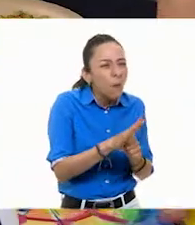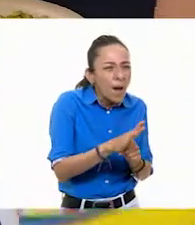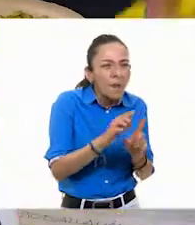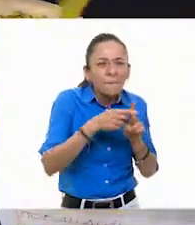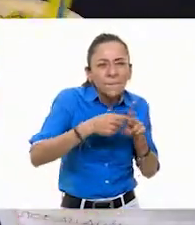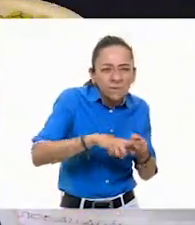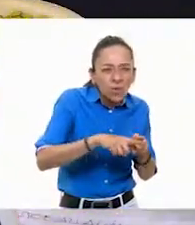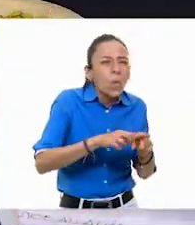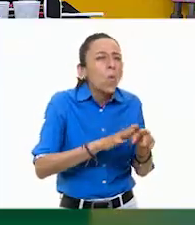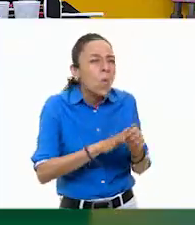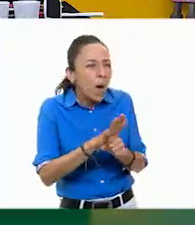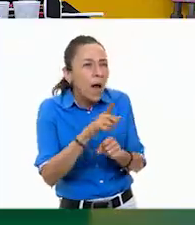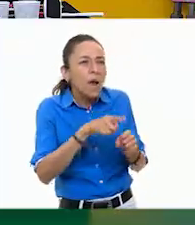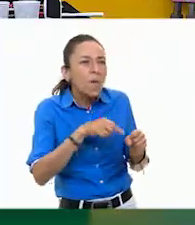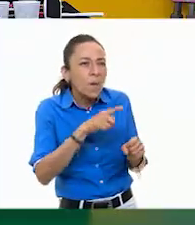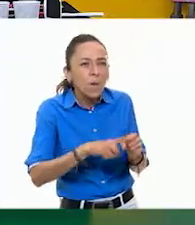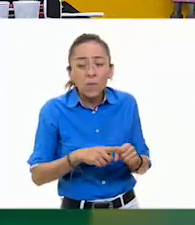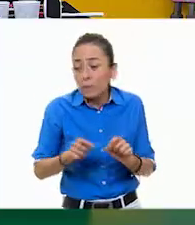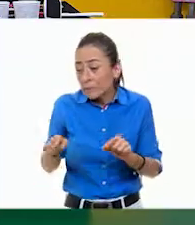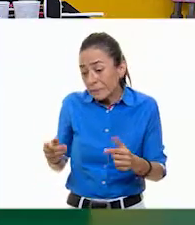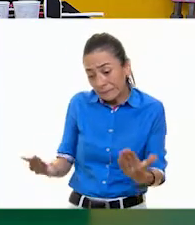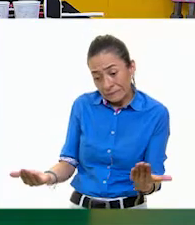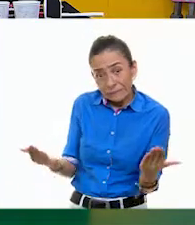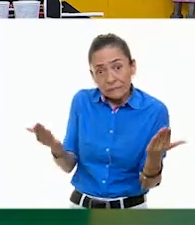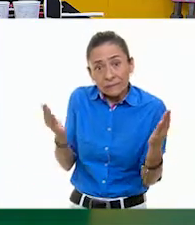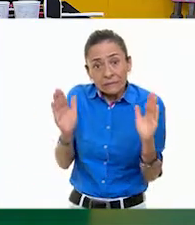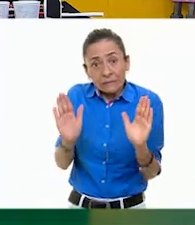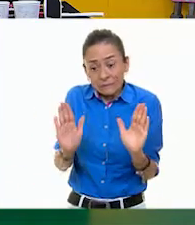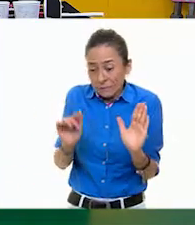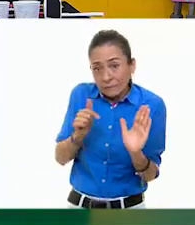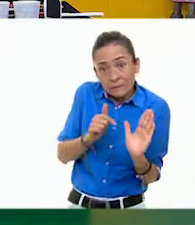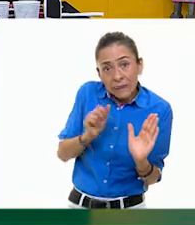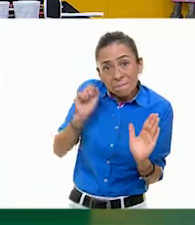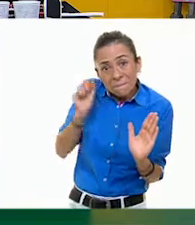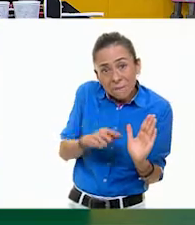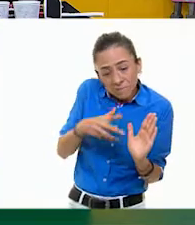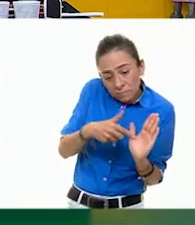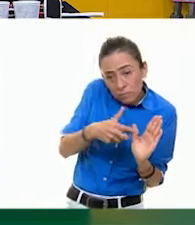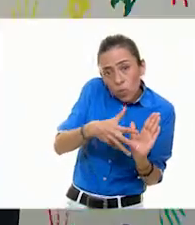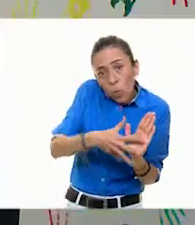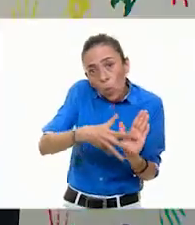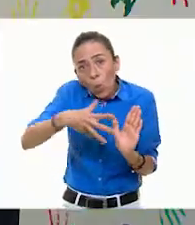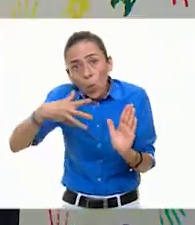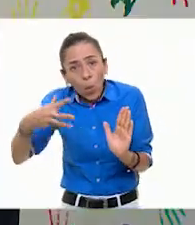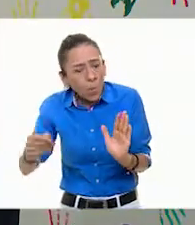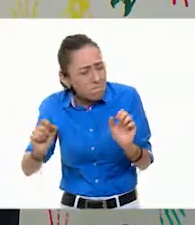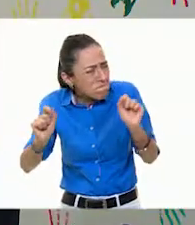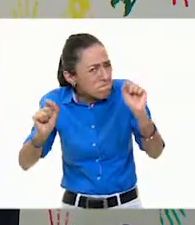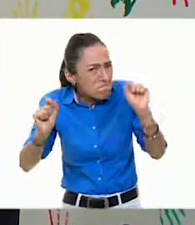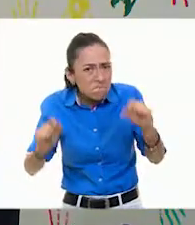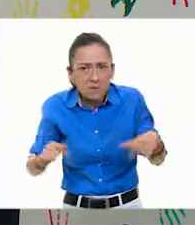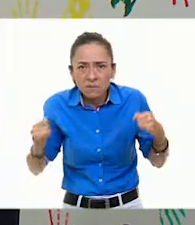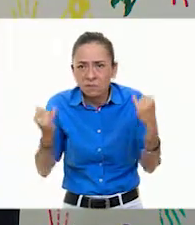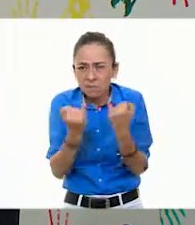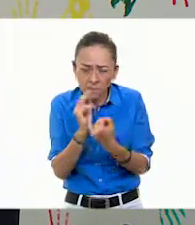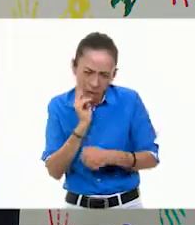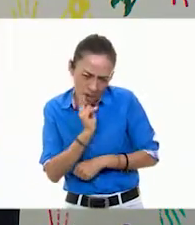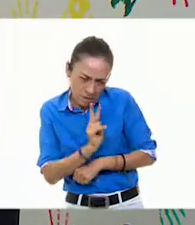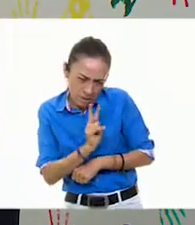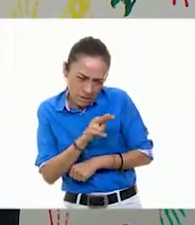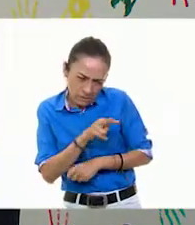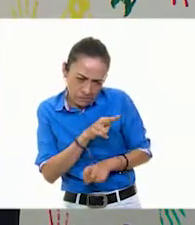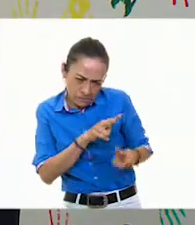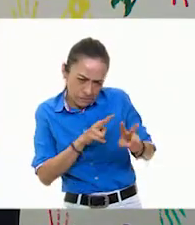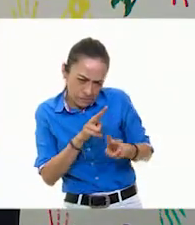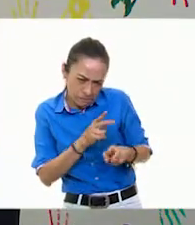Justamente me estoy llevando como el mismo patrón que tengo como modelo para indicar qué tonos van